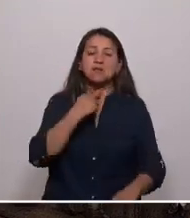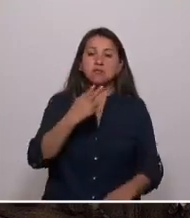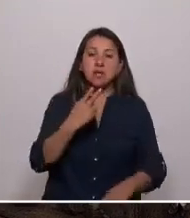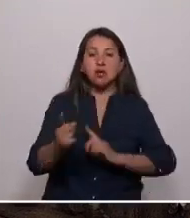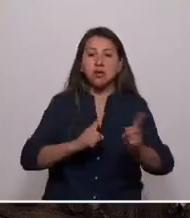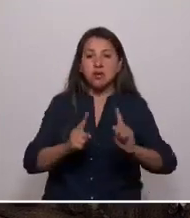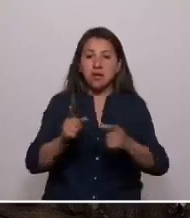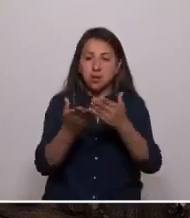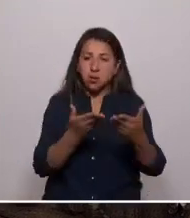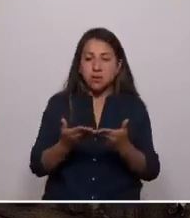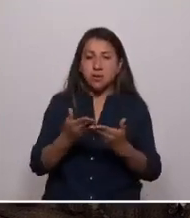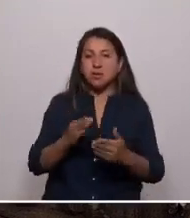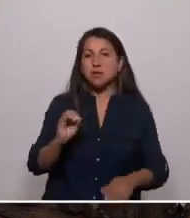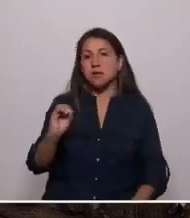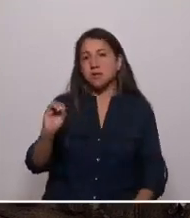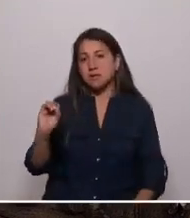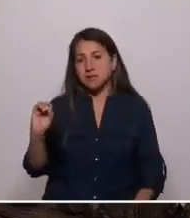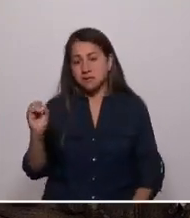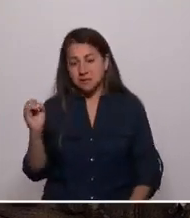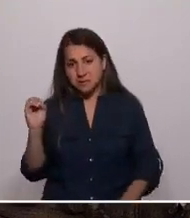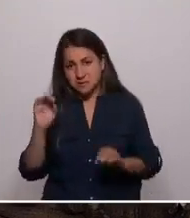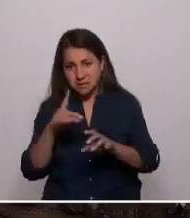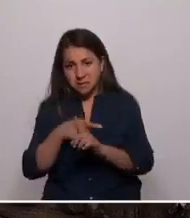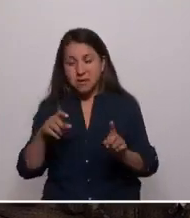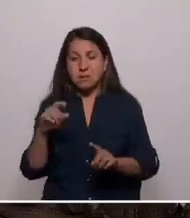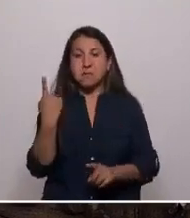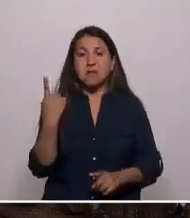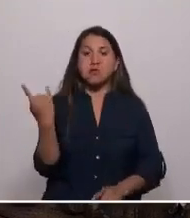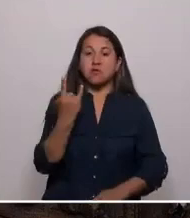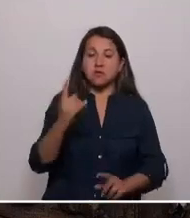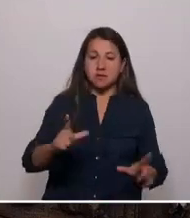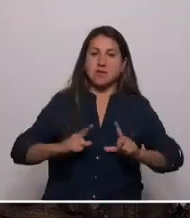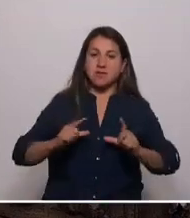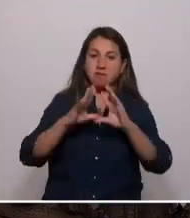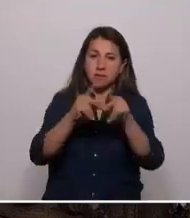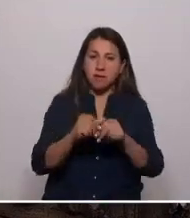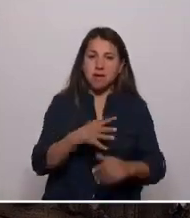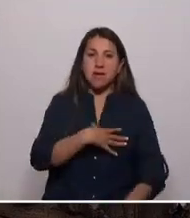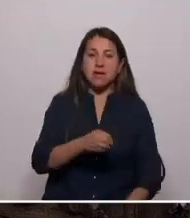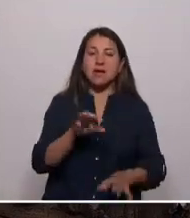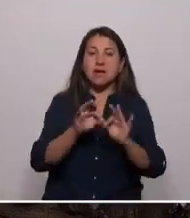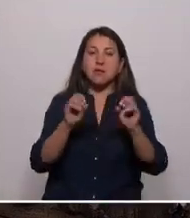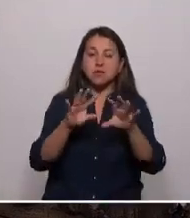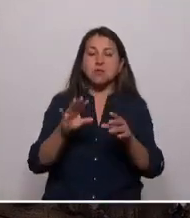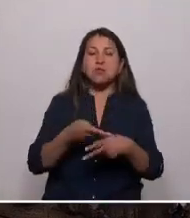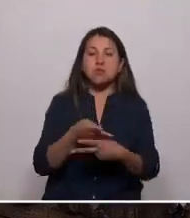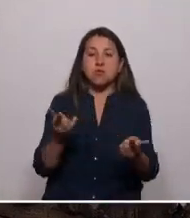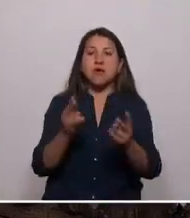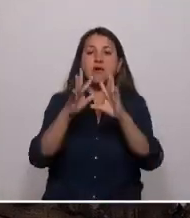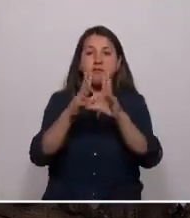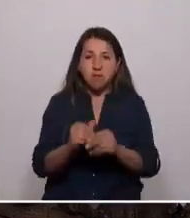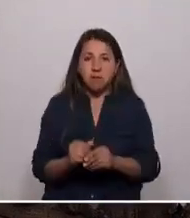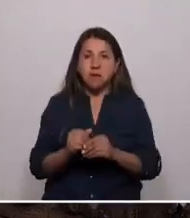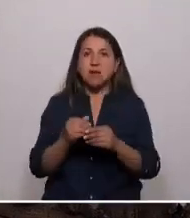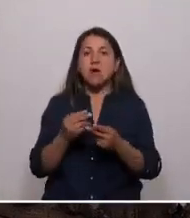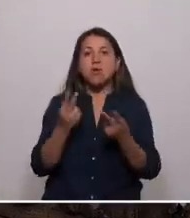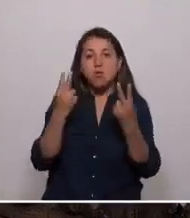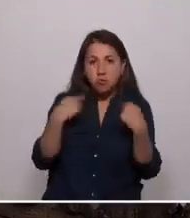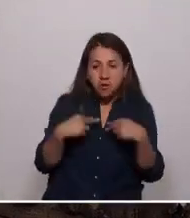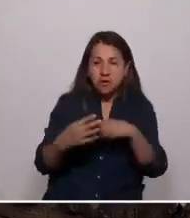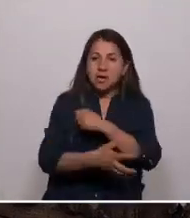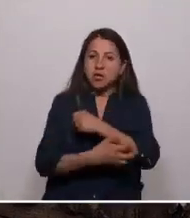de Estudiantes Secundarios CONES. Primera universitaria de mi familia. Hija de la educación pública y de una familia humilde y rota.